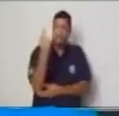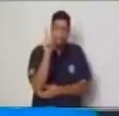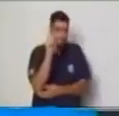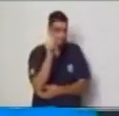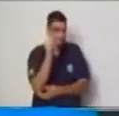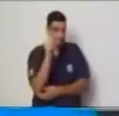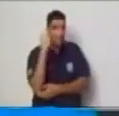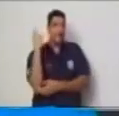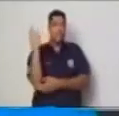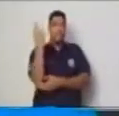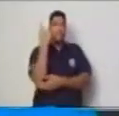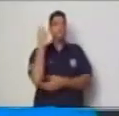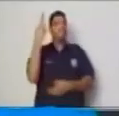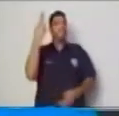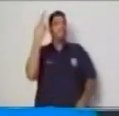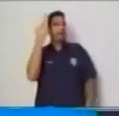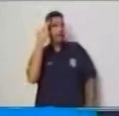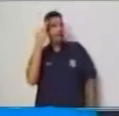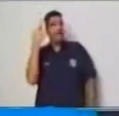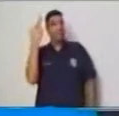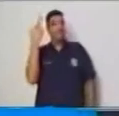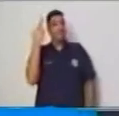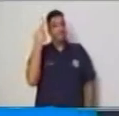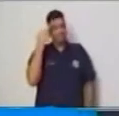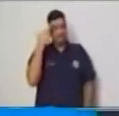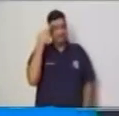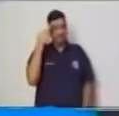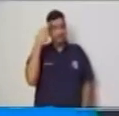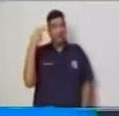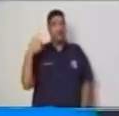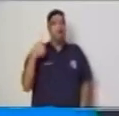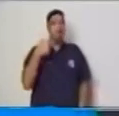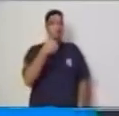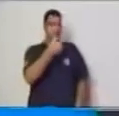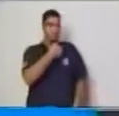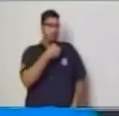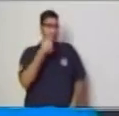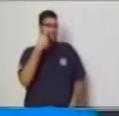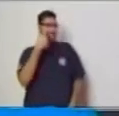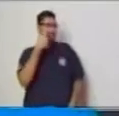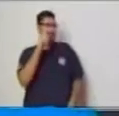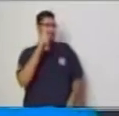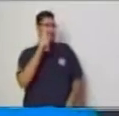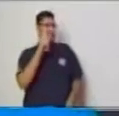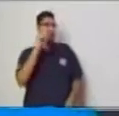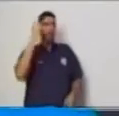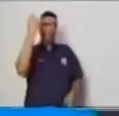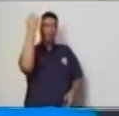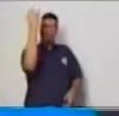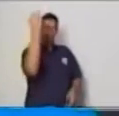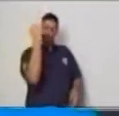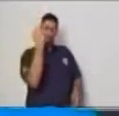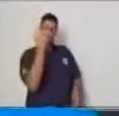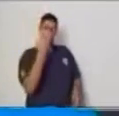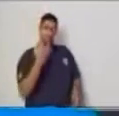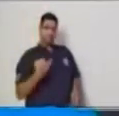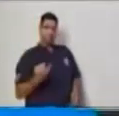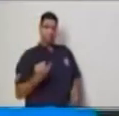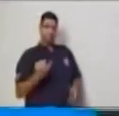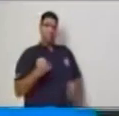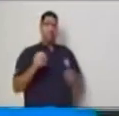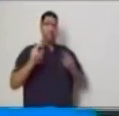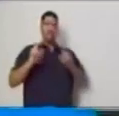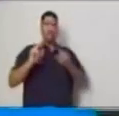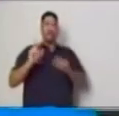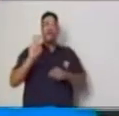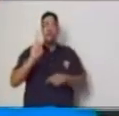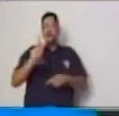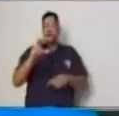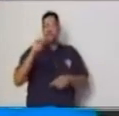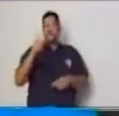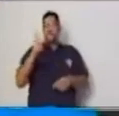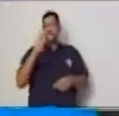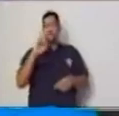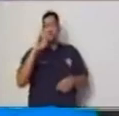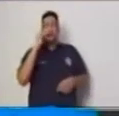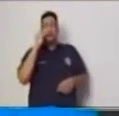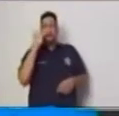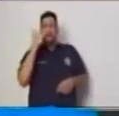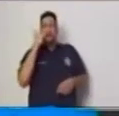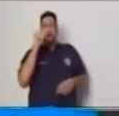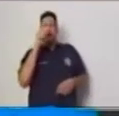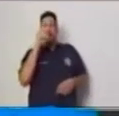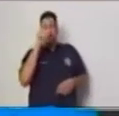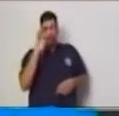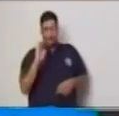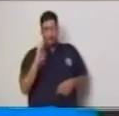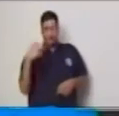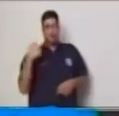que cuando vamos a graficar la variable es importante reconocer